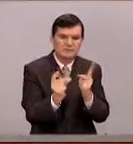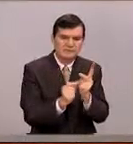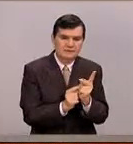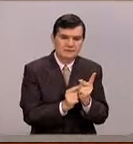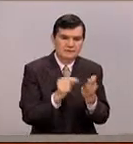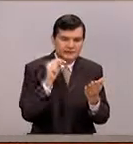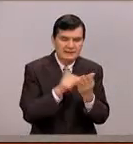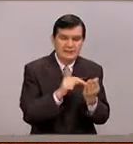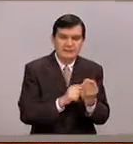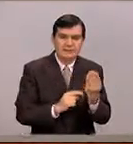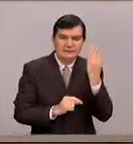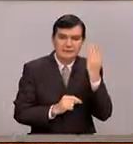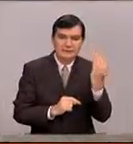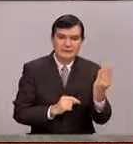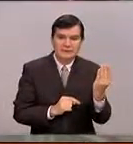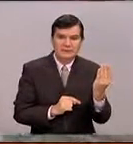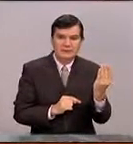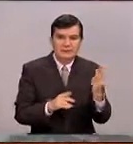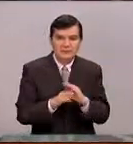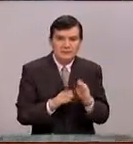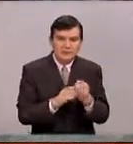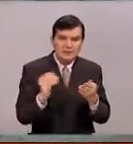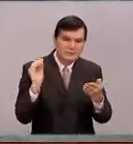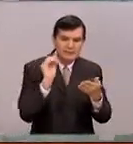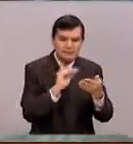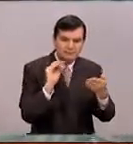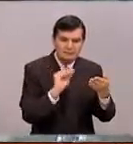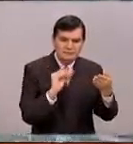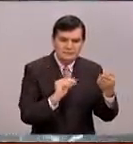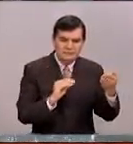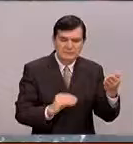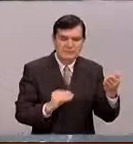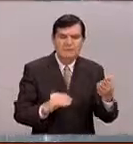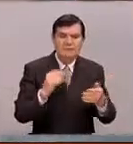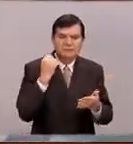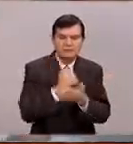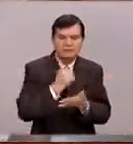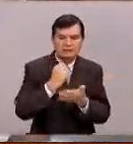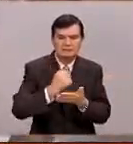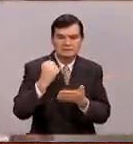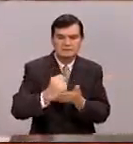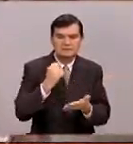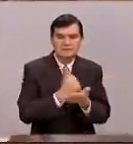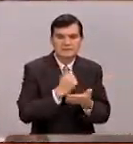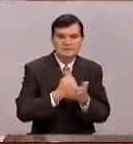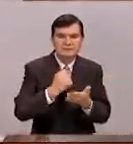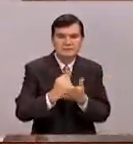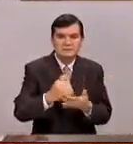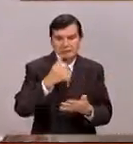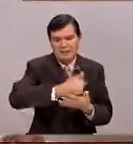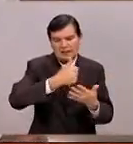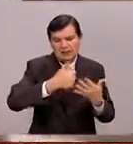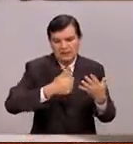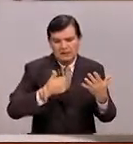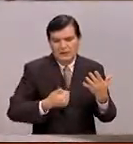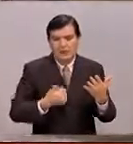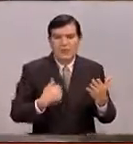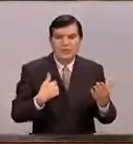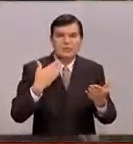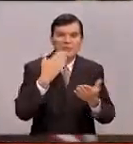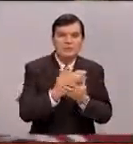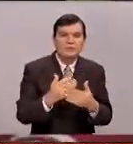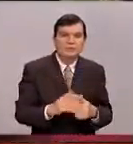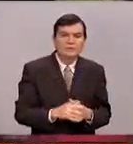Y con este pasaporte se van acumulando sellos en cada una de las sesiones